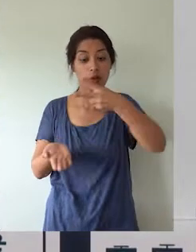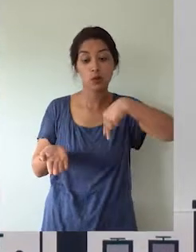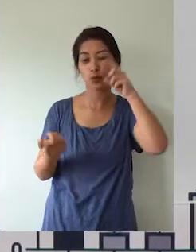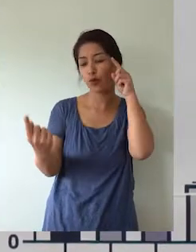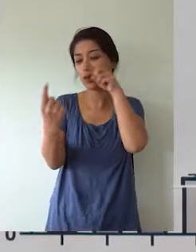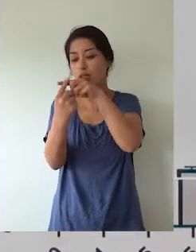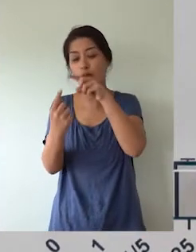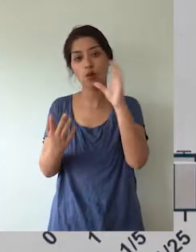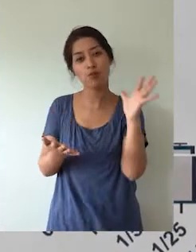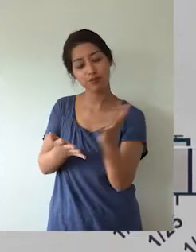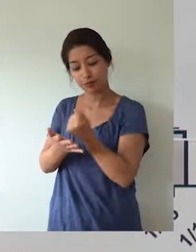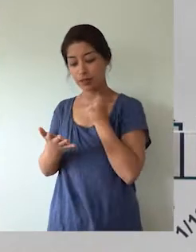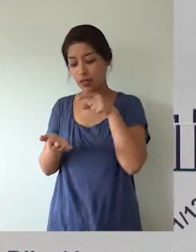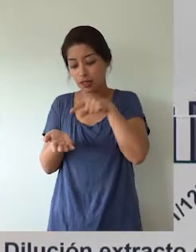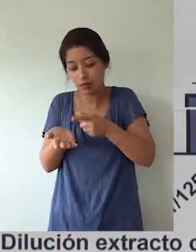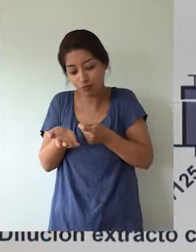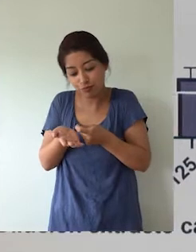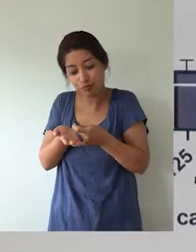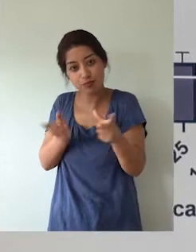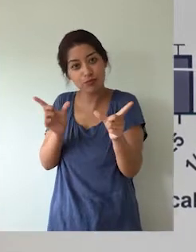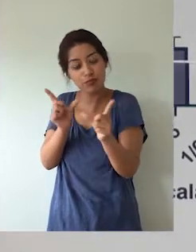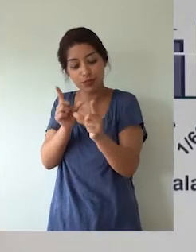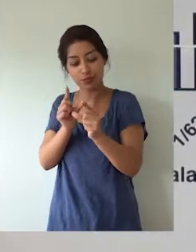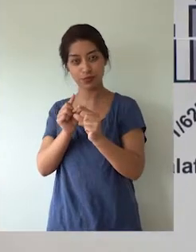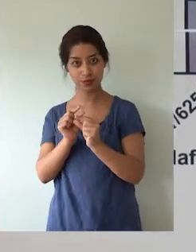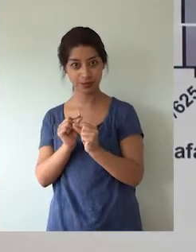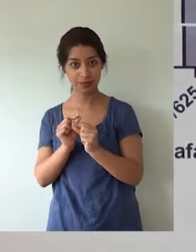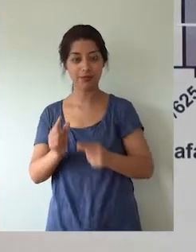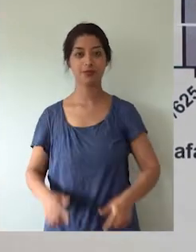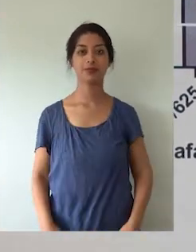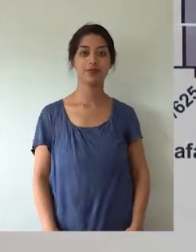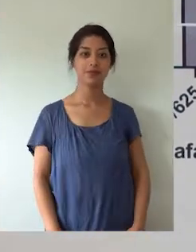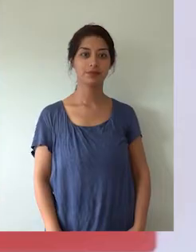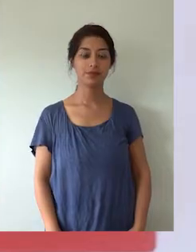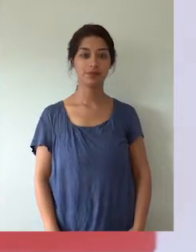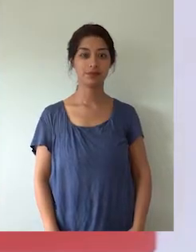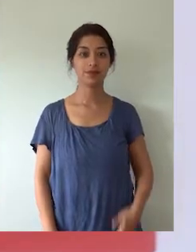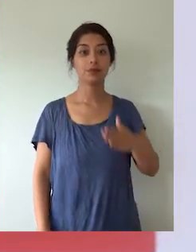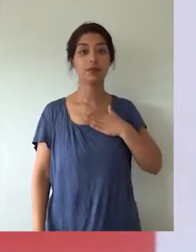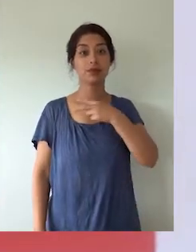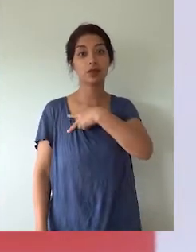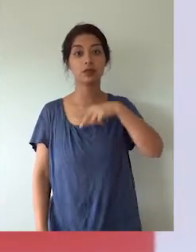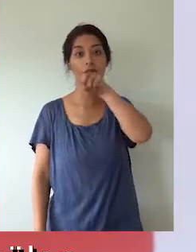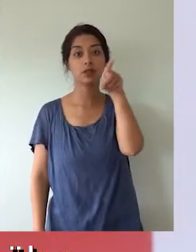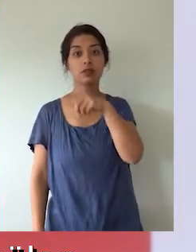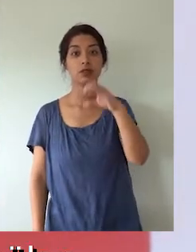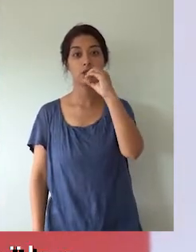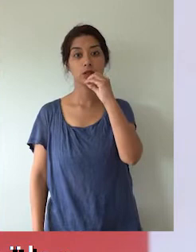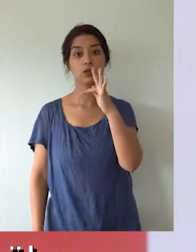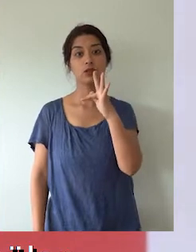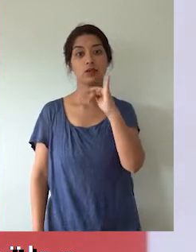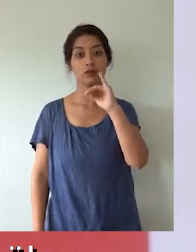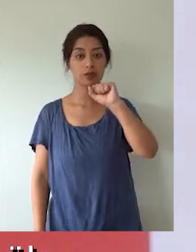disminuya la viabilidad de las células o que disminuya la migración. Mi nombre es Sofía Caipillán, soy